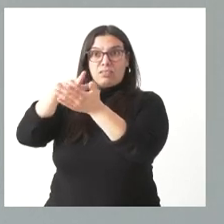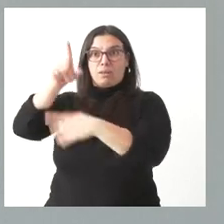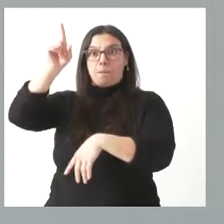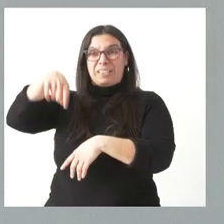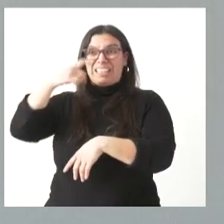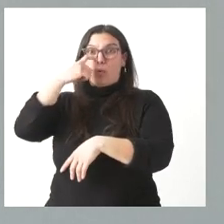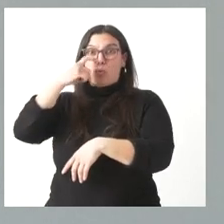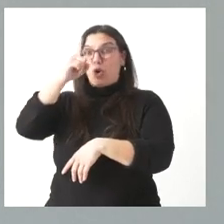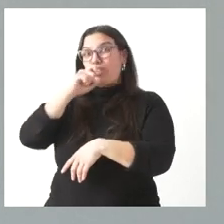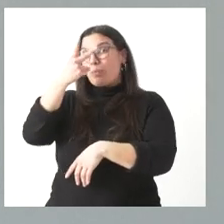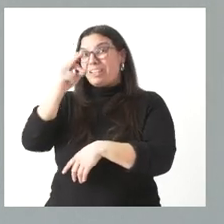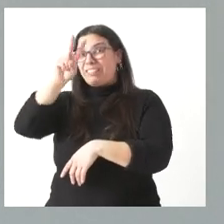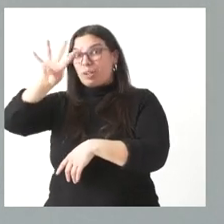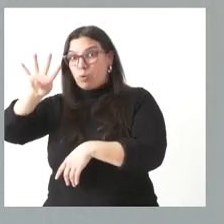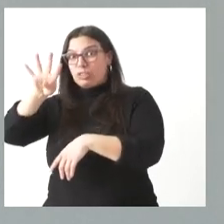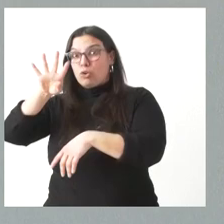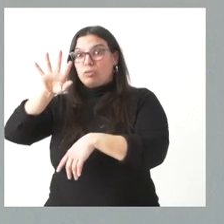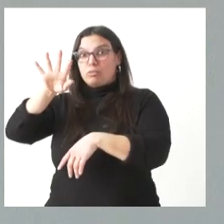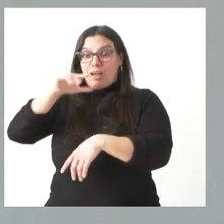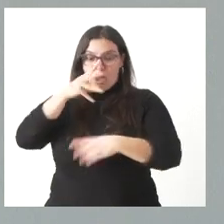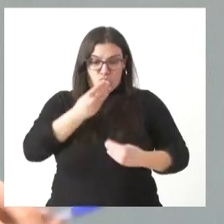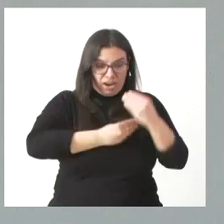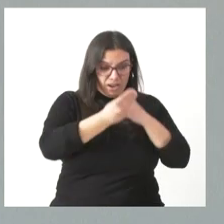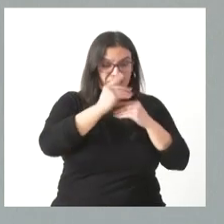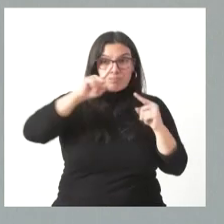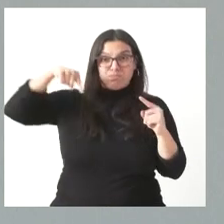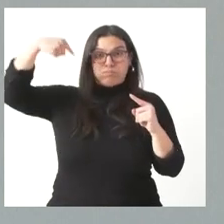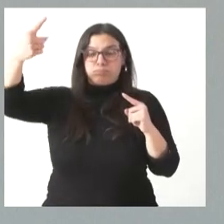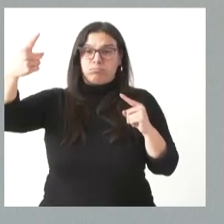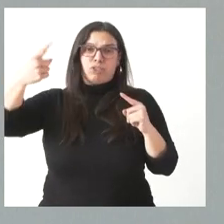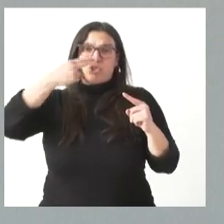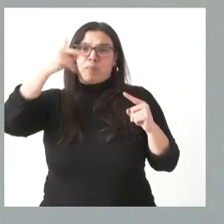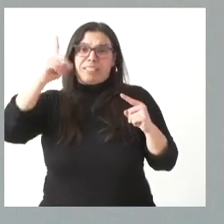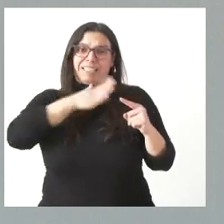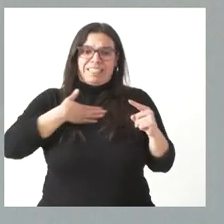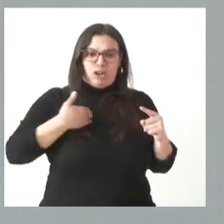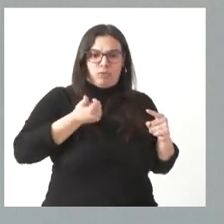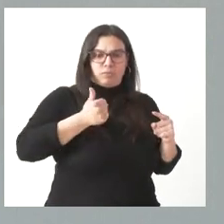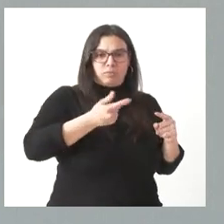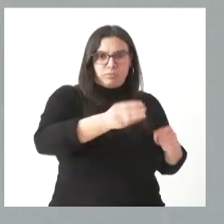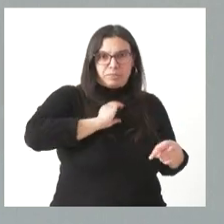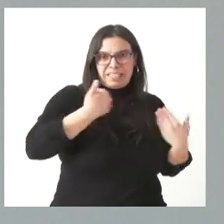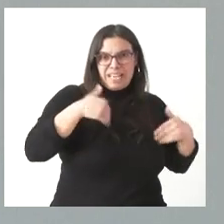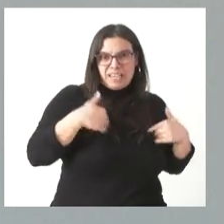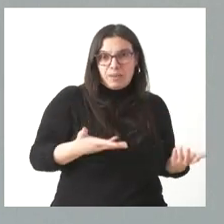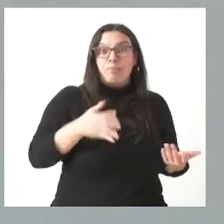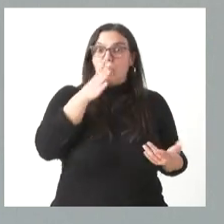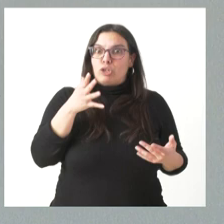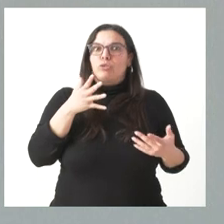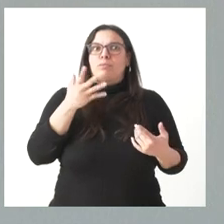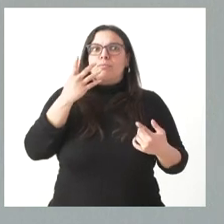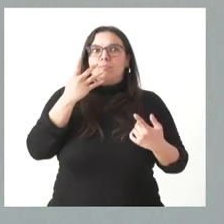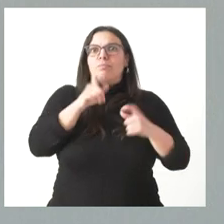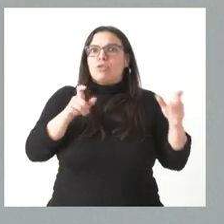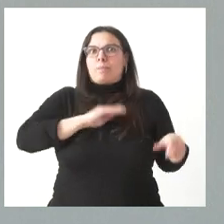de junio del año que viene, esperando ver cuál es su base imponible definitiva del ejercicio 23. Y esto es lo que está animando a muchas personas, como es